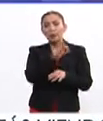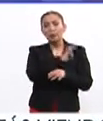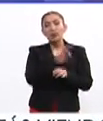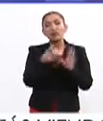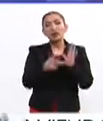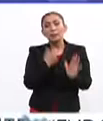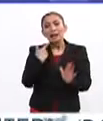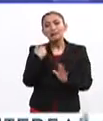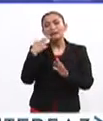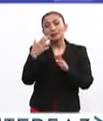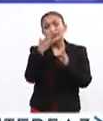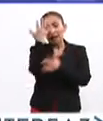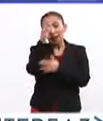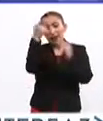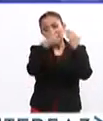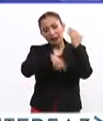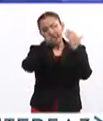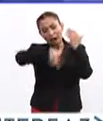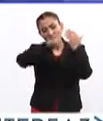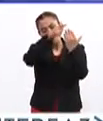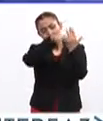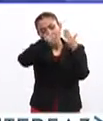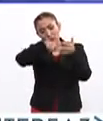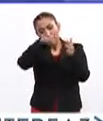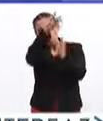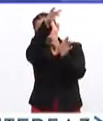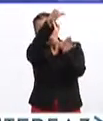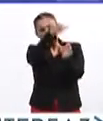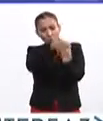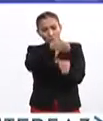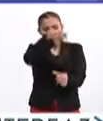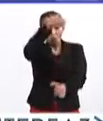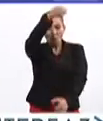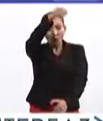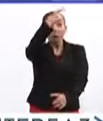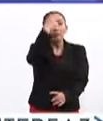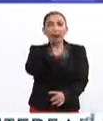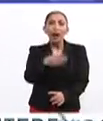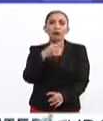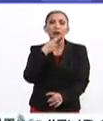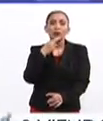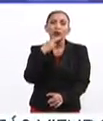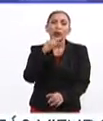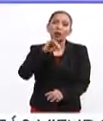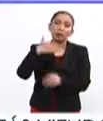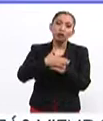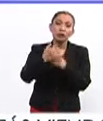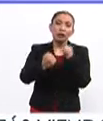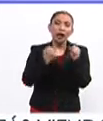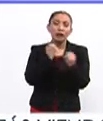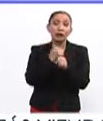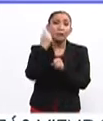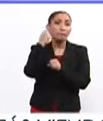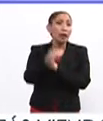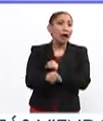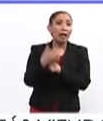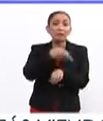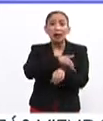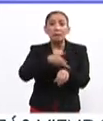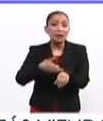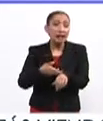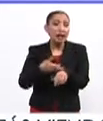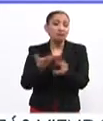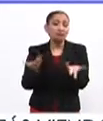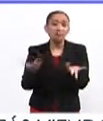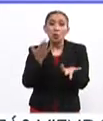vuelve a donar el árbol, se le quitan las hojas y se recupera para utilizarlo el siguiente año, por ejemplo, para familias